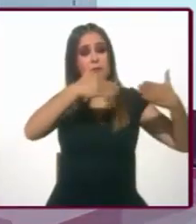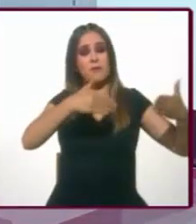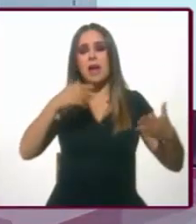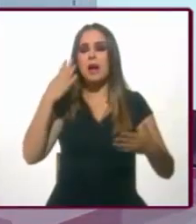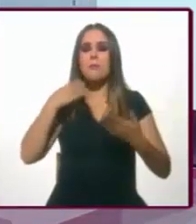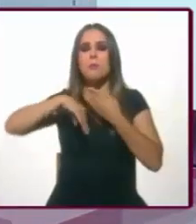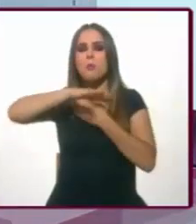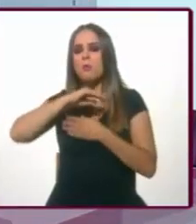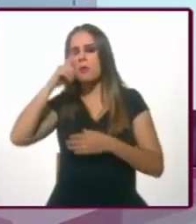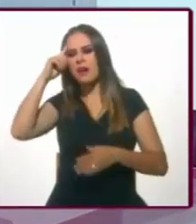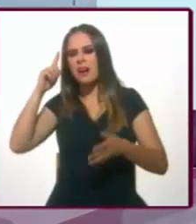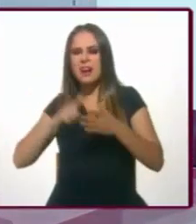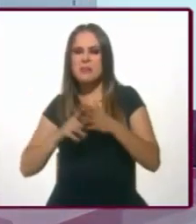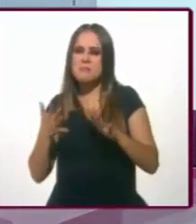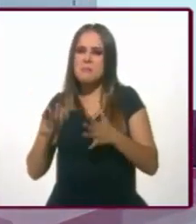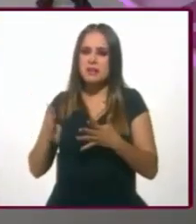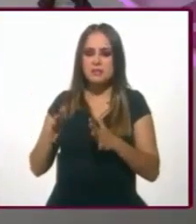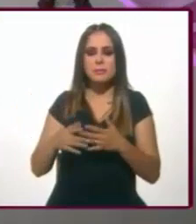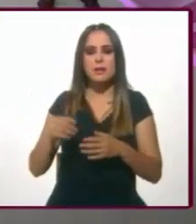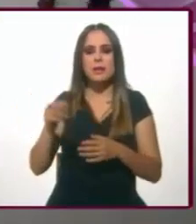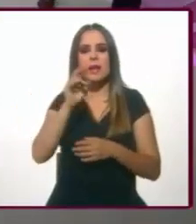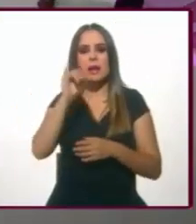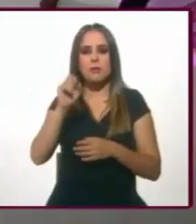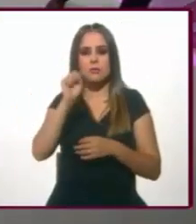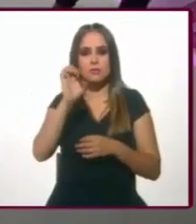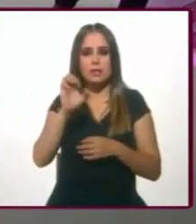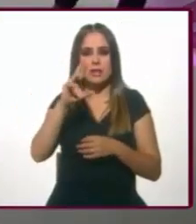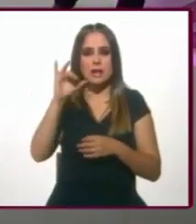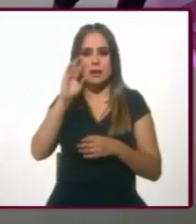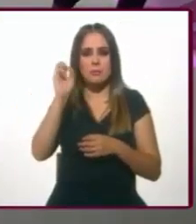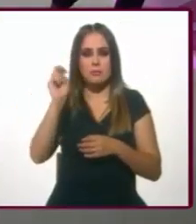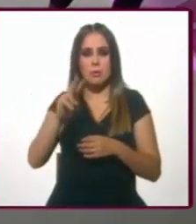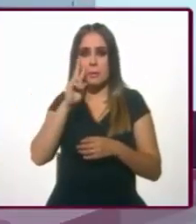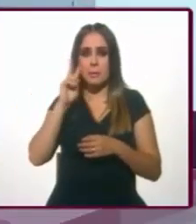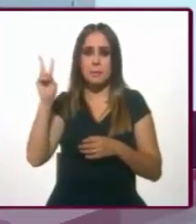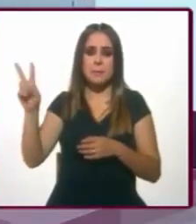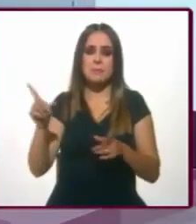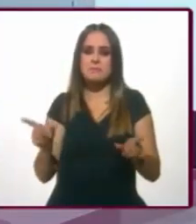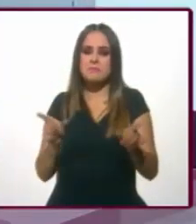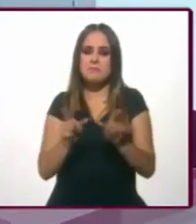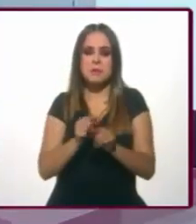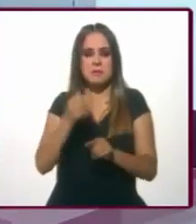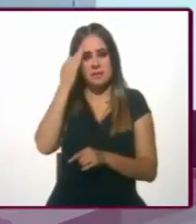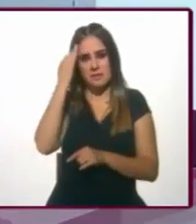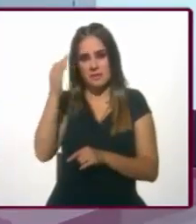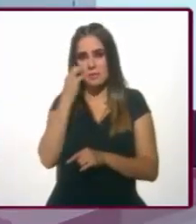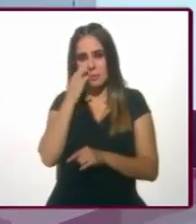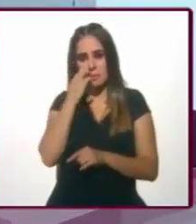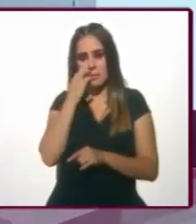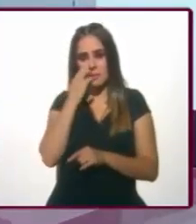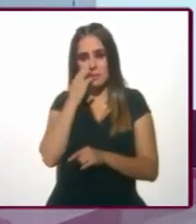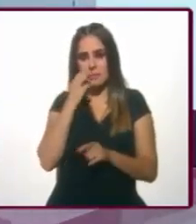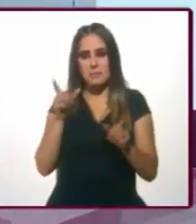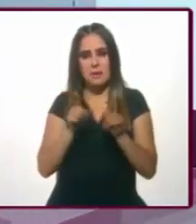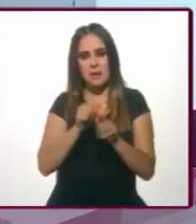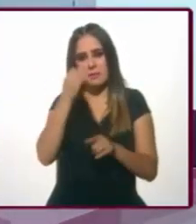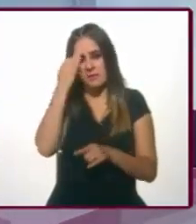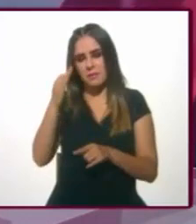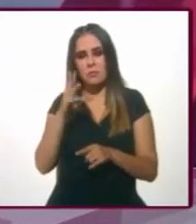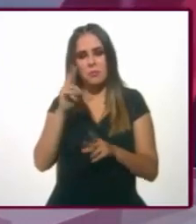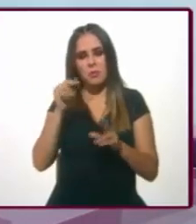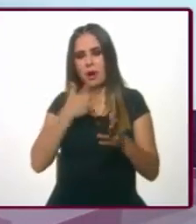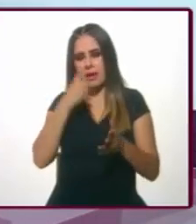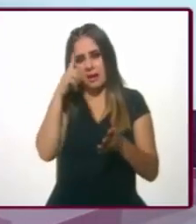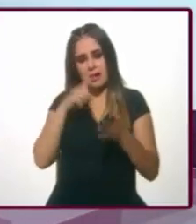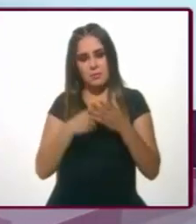Ebrard. de José Ramón a mí va ni a hablar, mira nada más cómo le fue. Fue muy breve, creo que ya venía en tendencia. Siguiente gráfico,